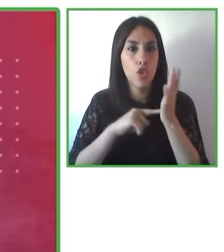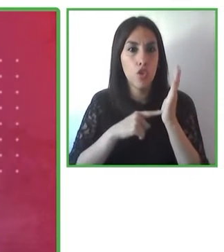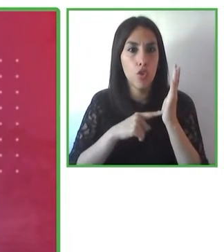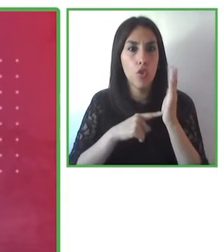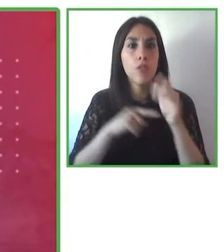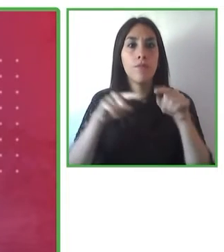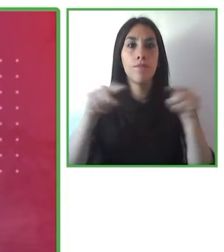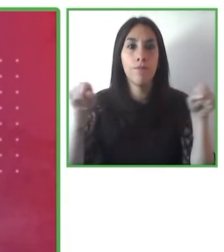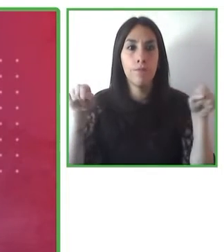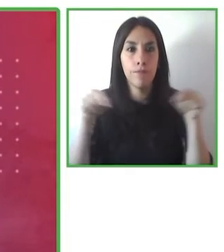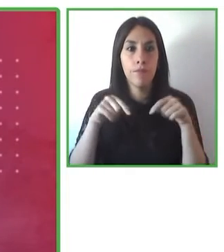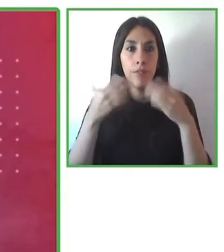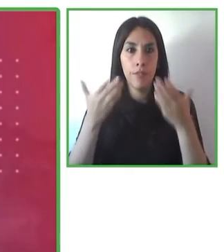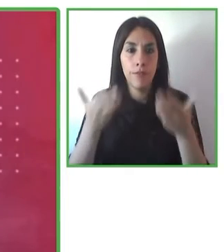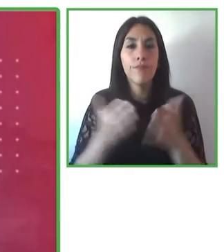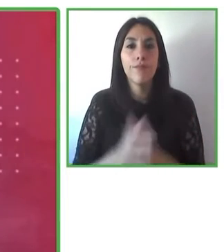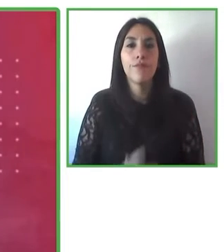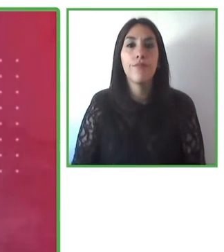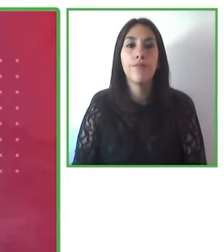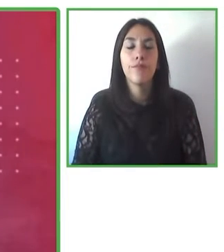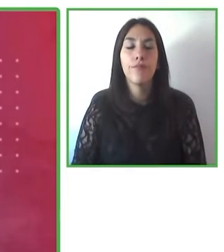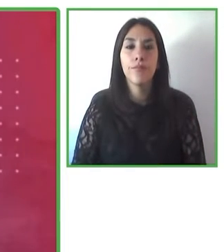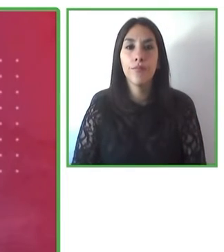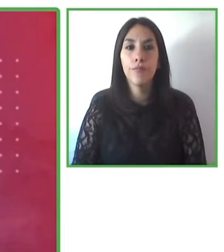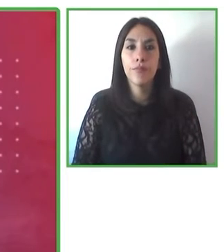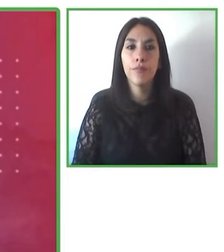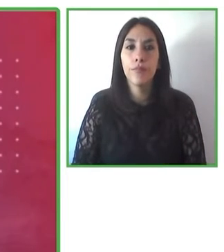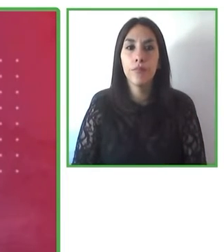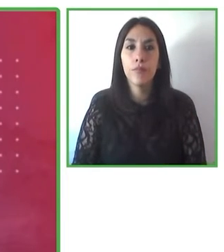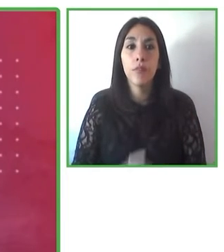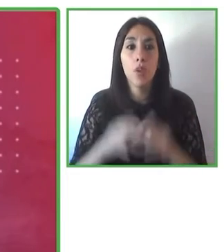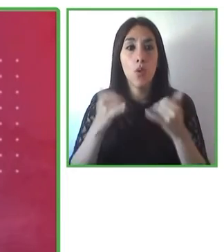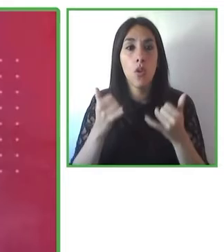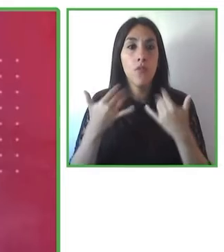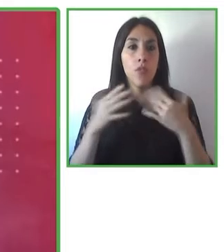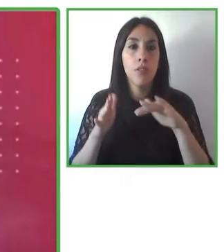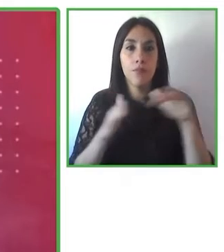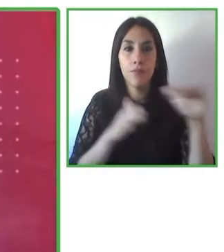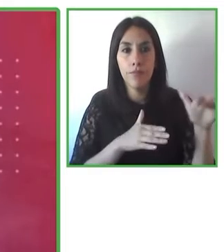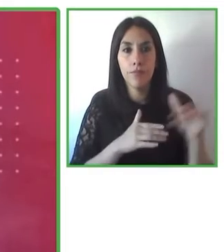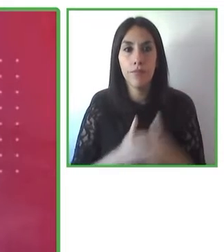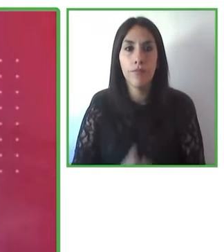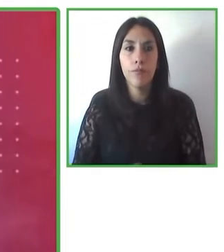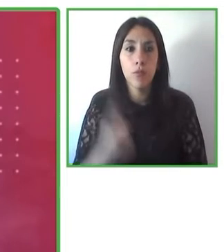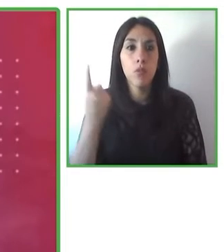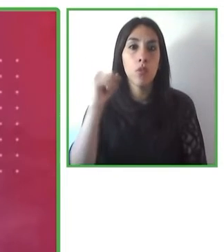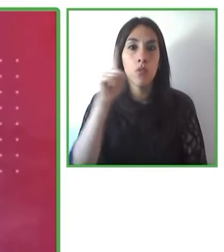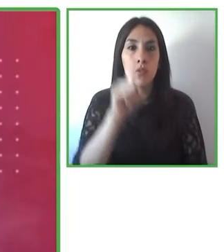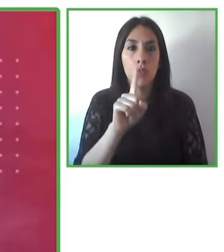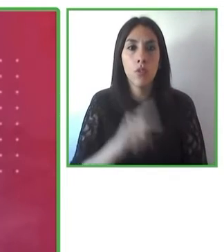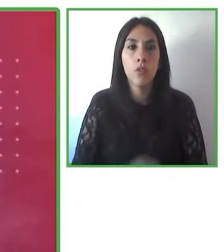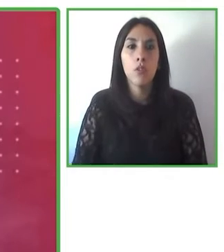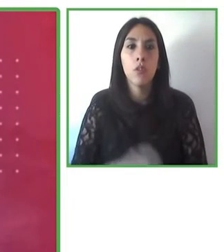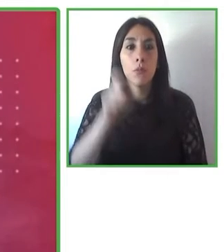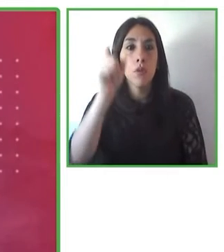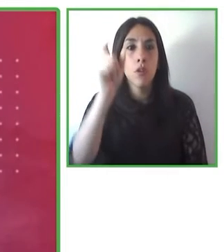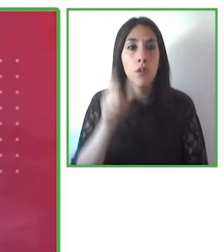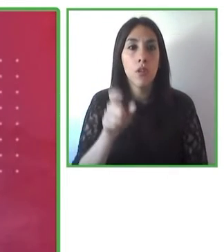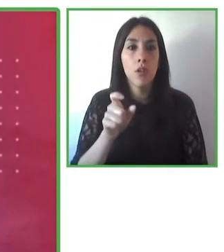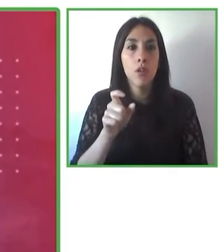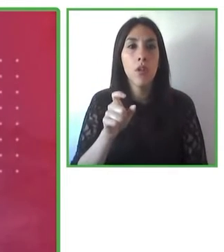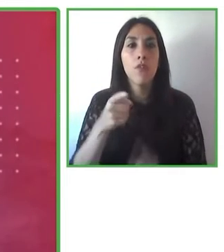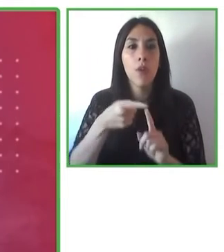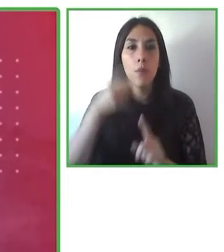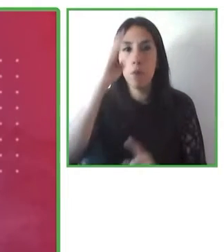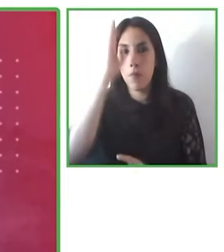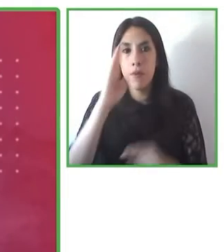pasar ahora a la siguiente expositora, quien es de Brasil, es Carla Maut, quien